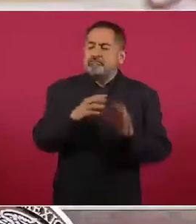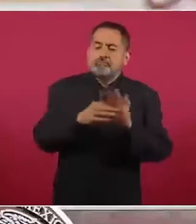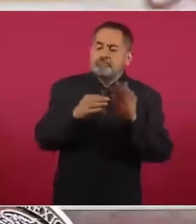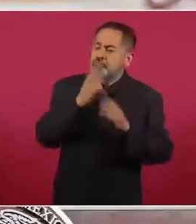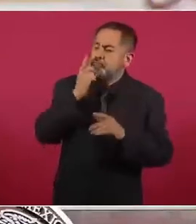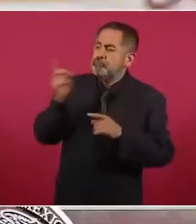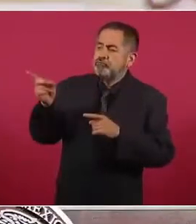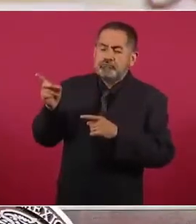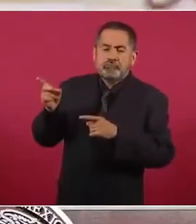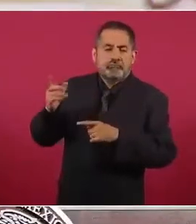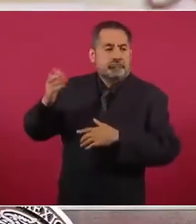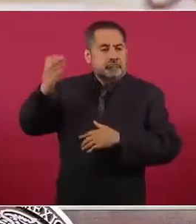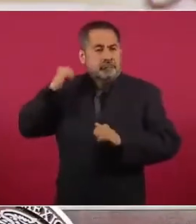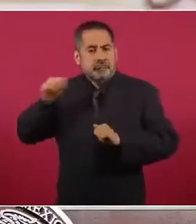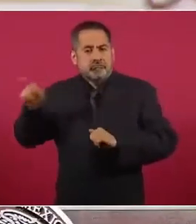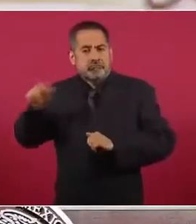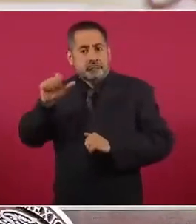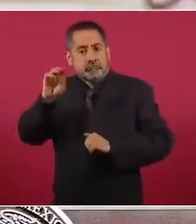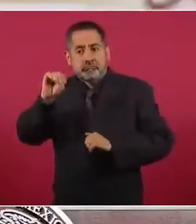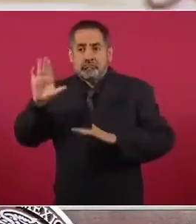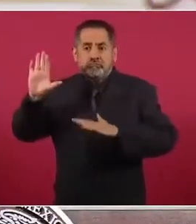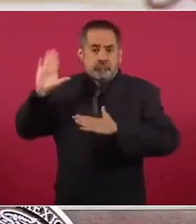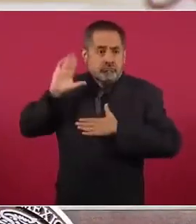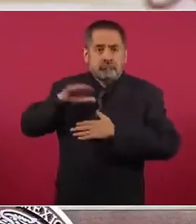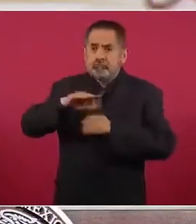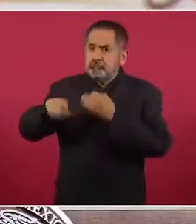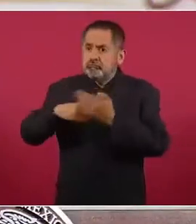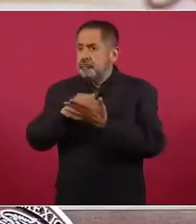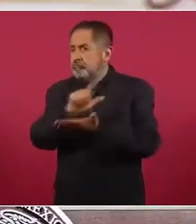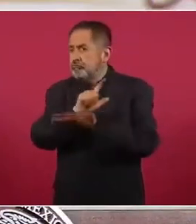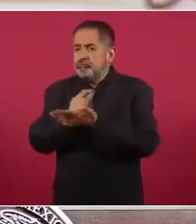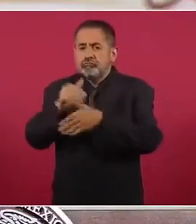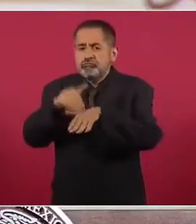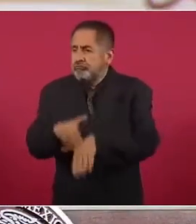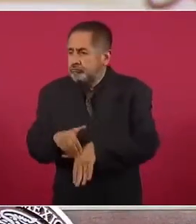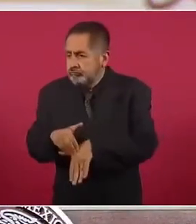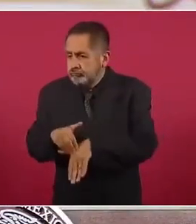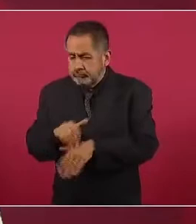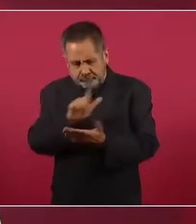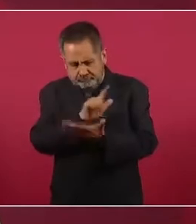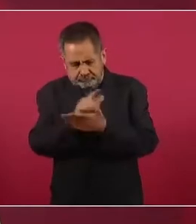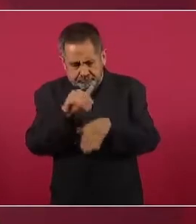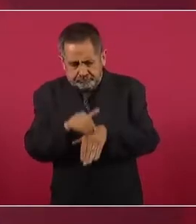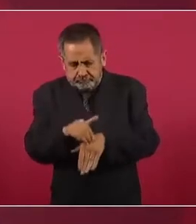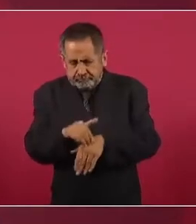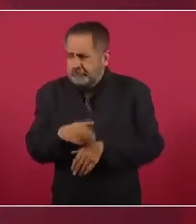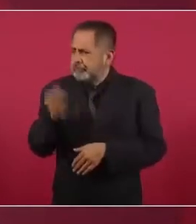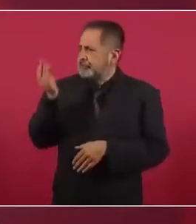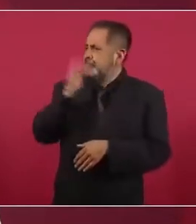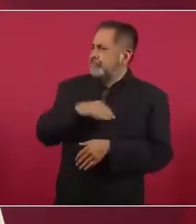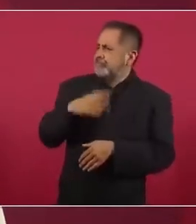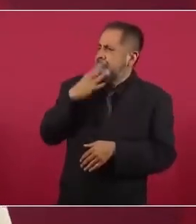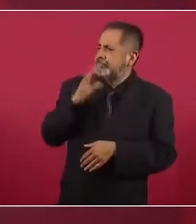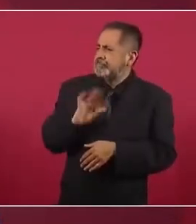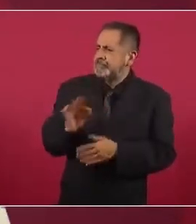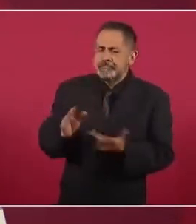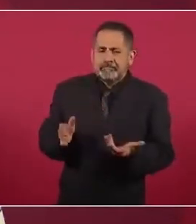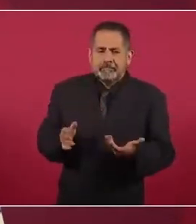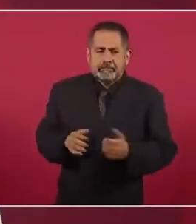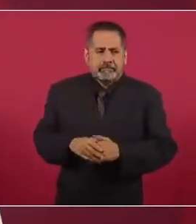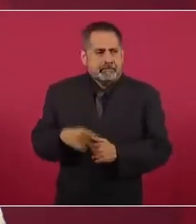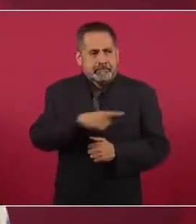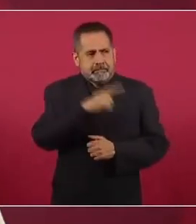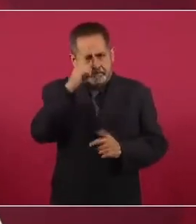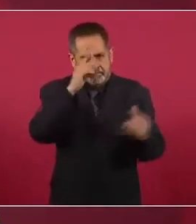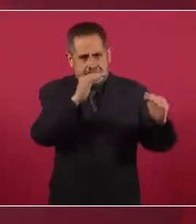de Derecho que prometió AMLO en su larga campaña, va a quedar hecho un hilacho. Hay que ver el nivel